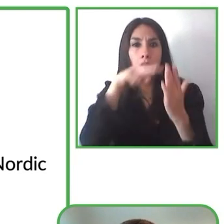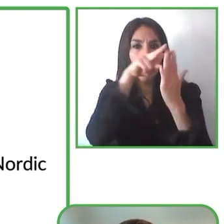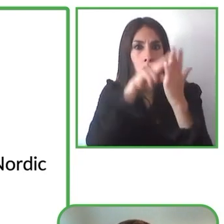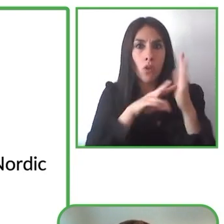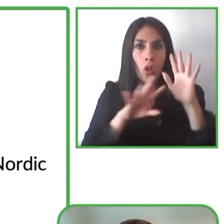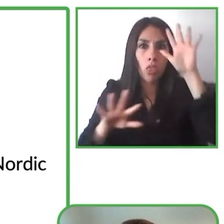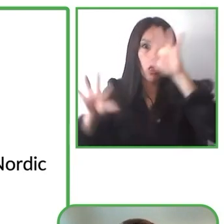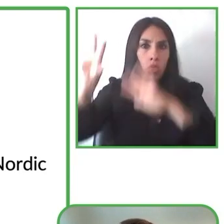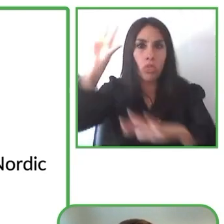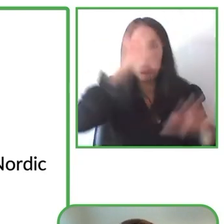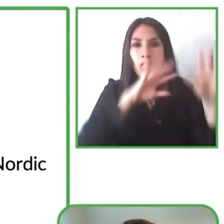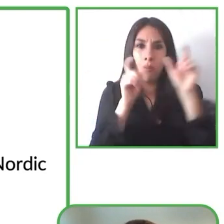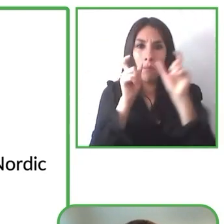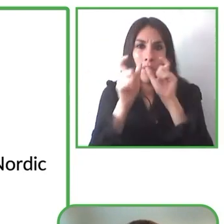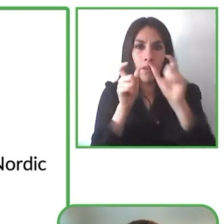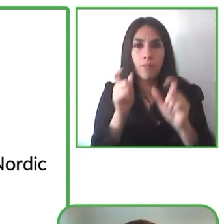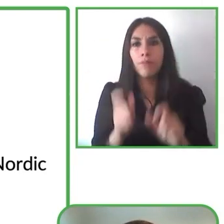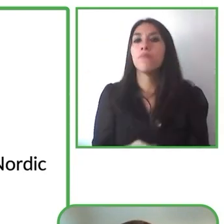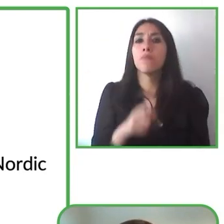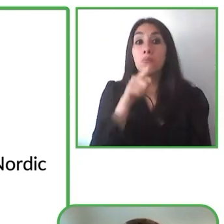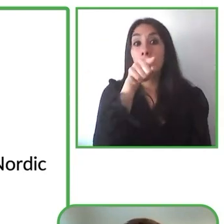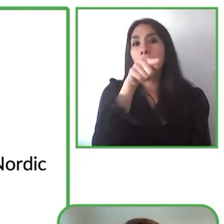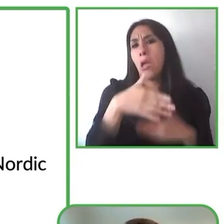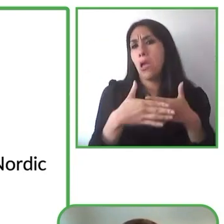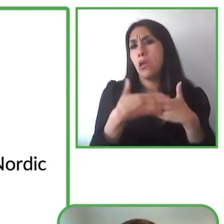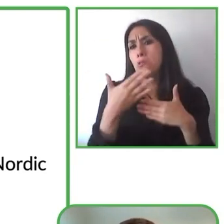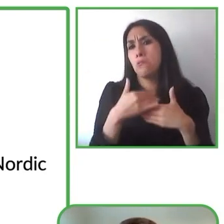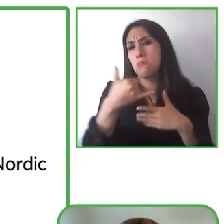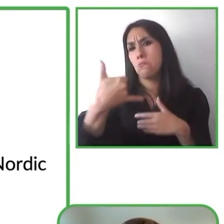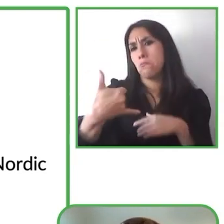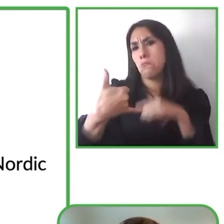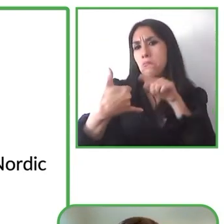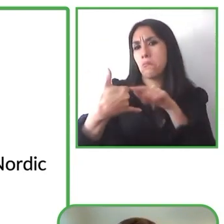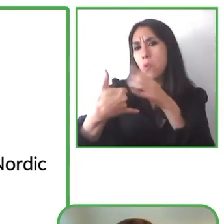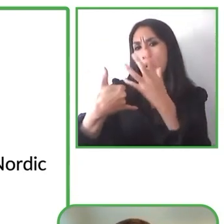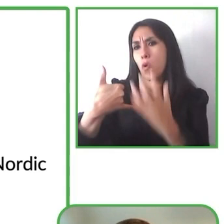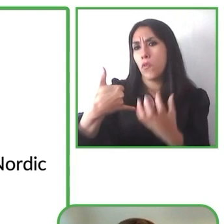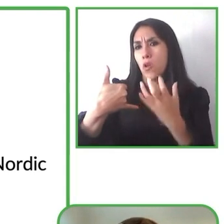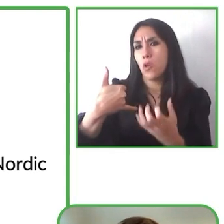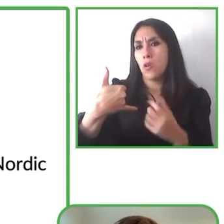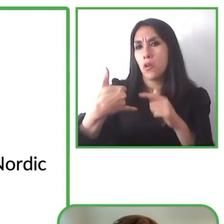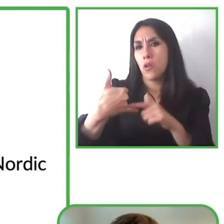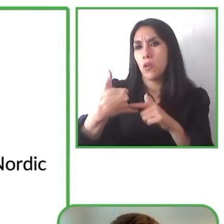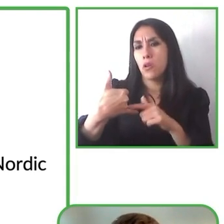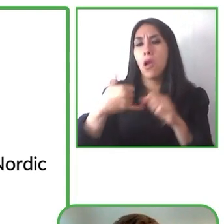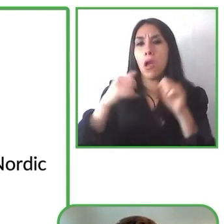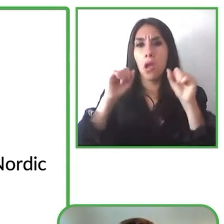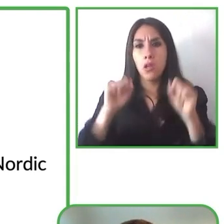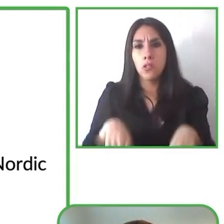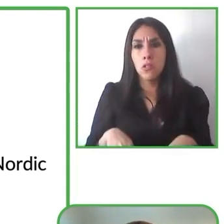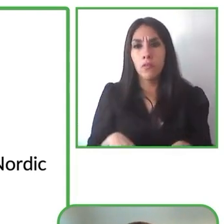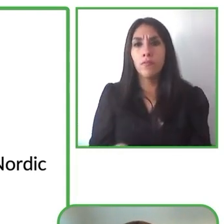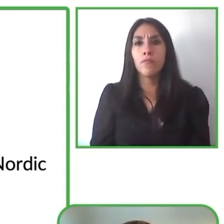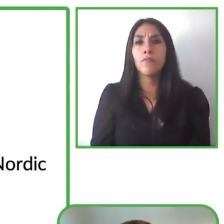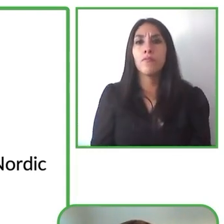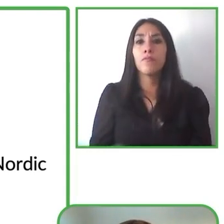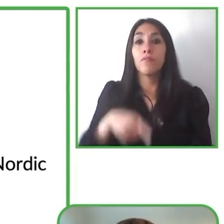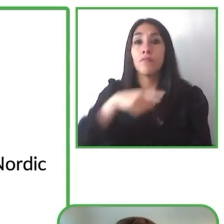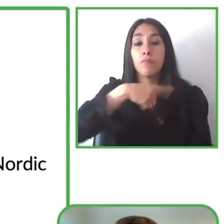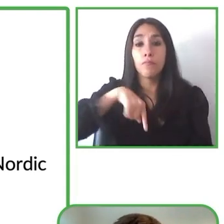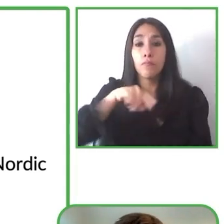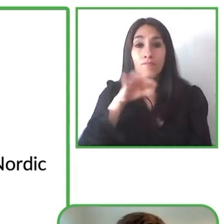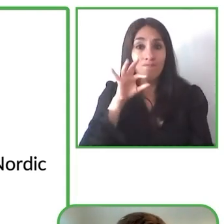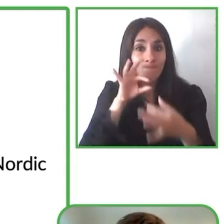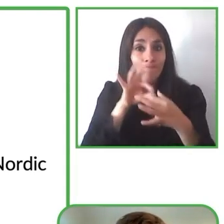se baja el app tenemos integraciones con distintos servicios de streaming Disney Plus HBO